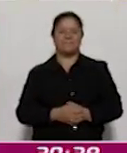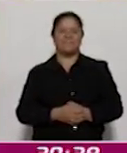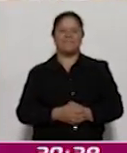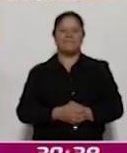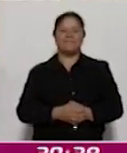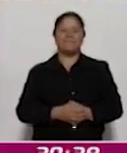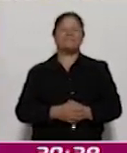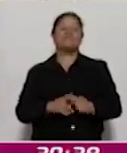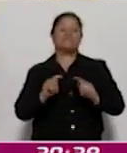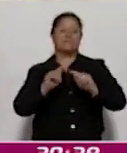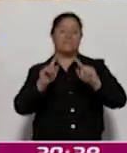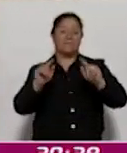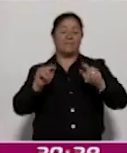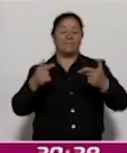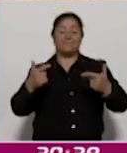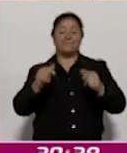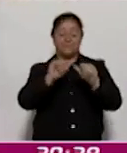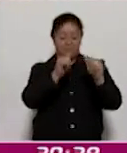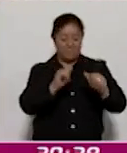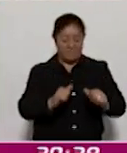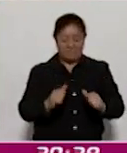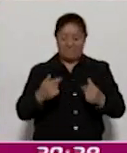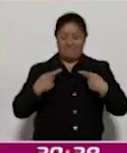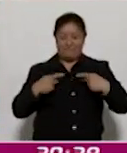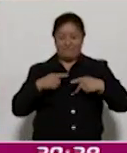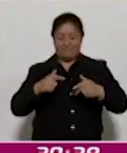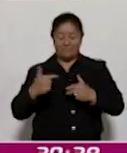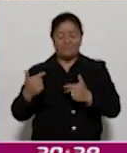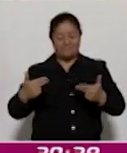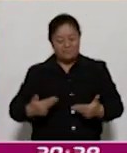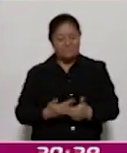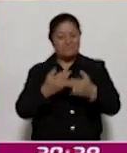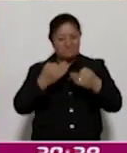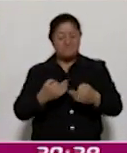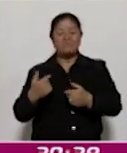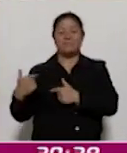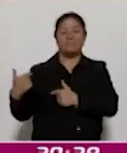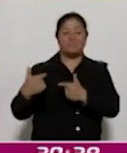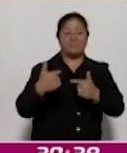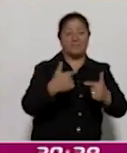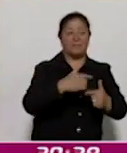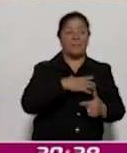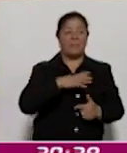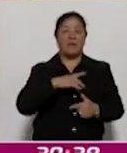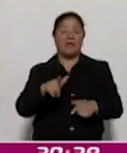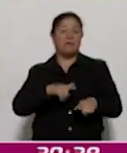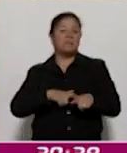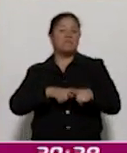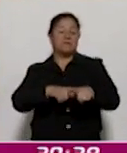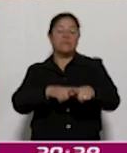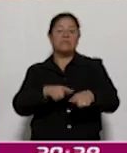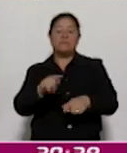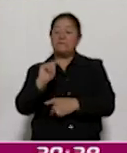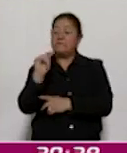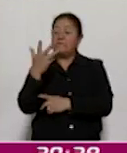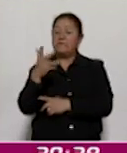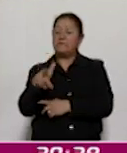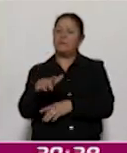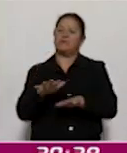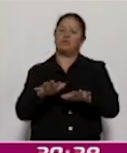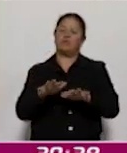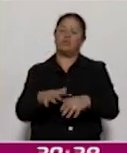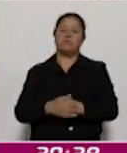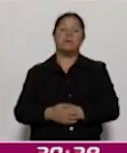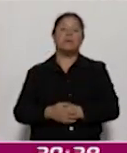Tlaxcala es cuna de artesanos que generación tras generación han mantenido vivas técnicas y oficios ancestrales. En los últimos